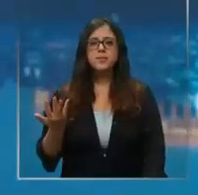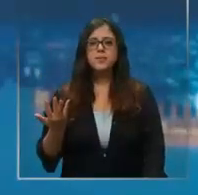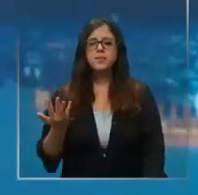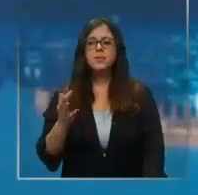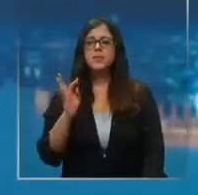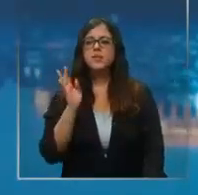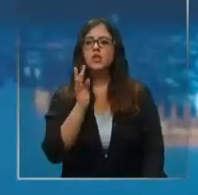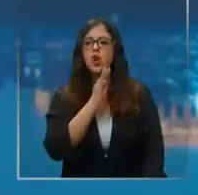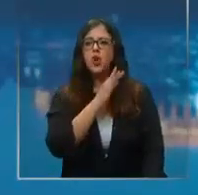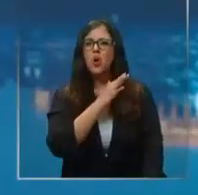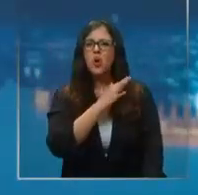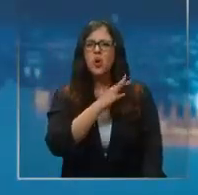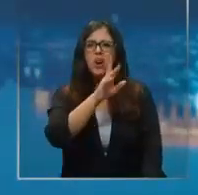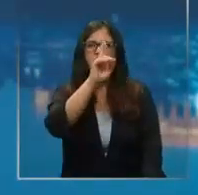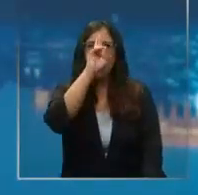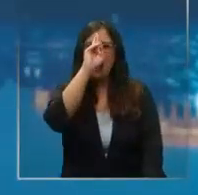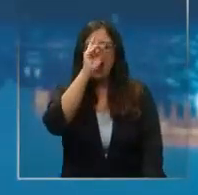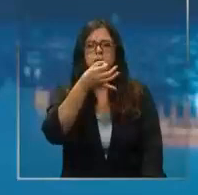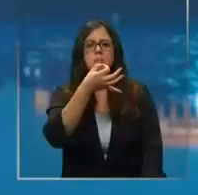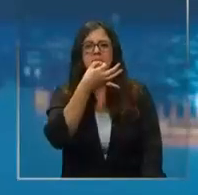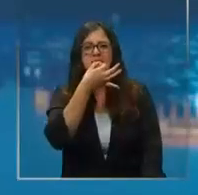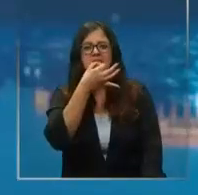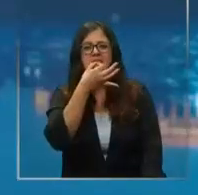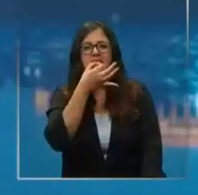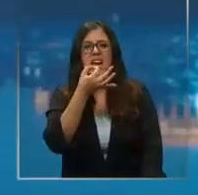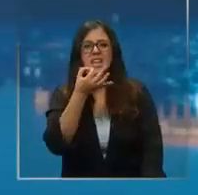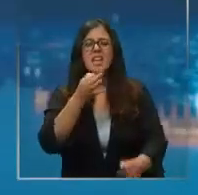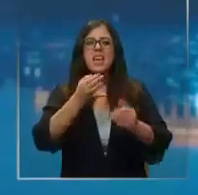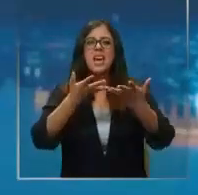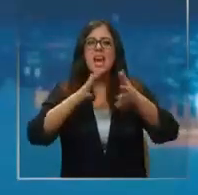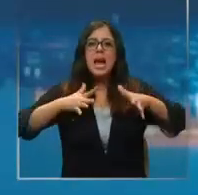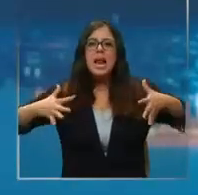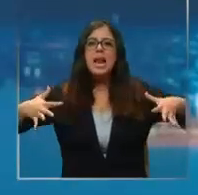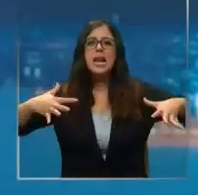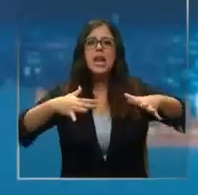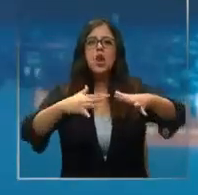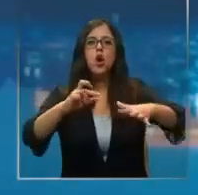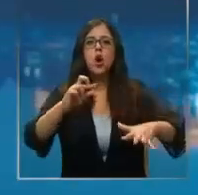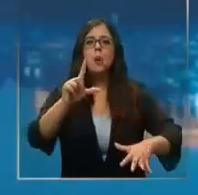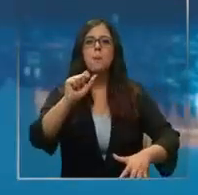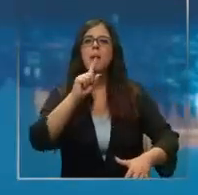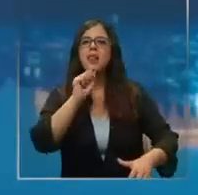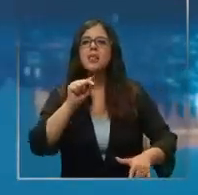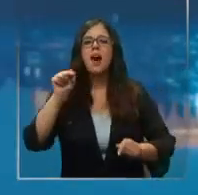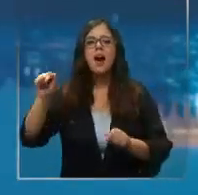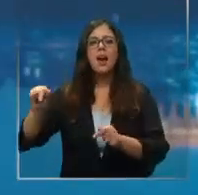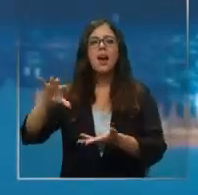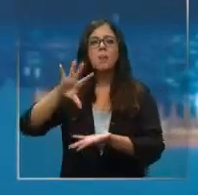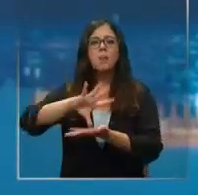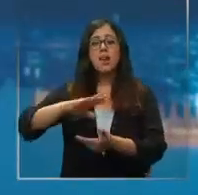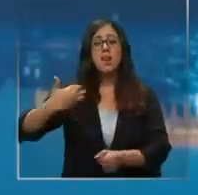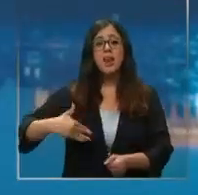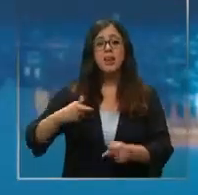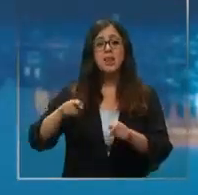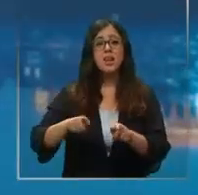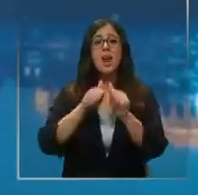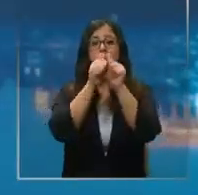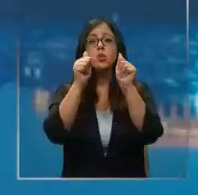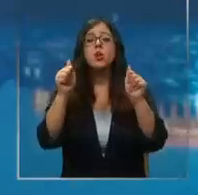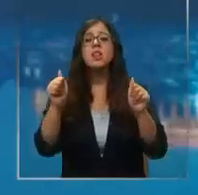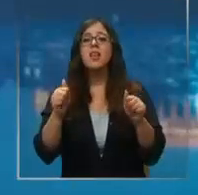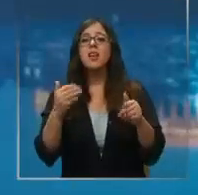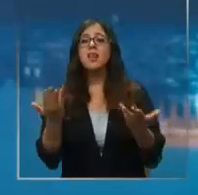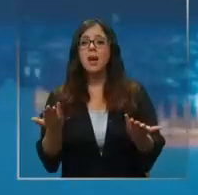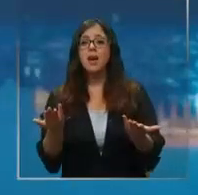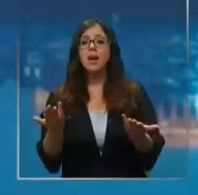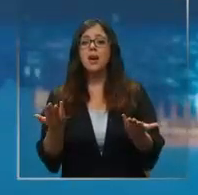color extraño, un color verde que tomó el río de la Plata en Argentina y que llevó a las autoridades a tener que decretar alerta y a tomar ahí